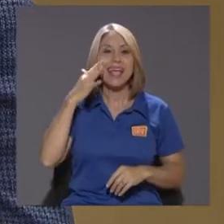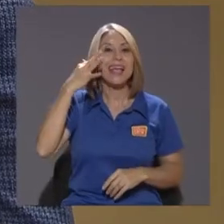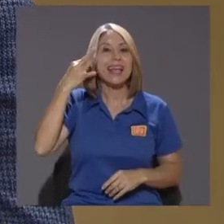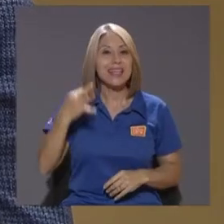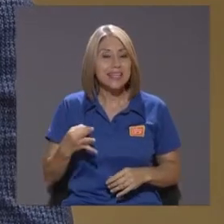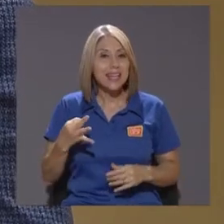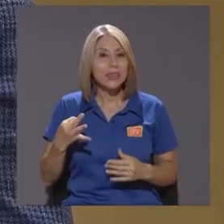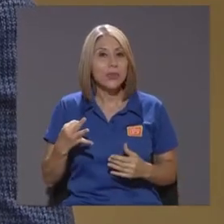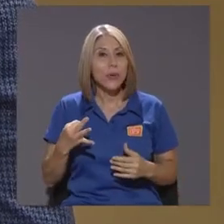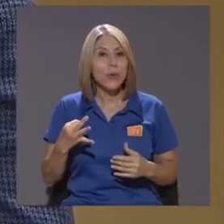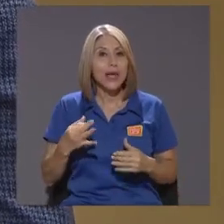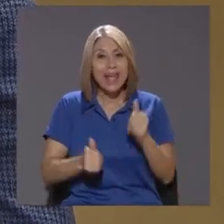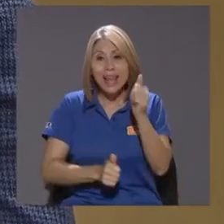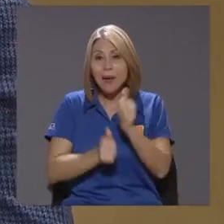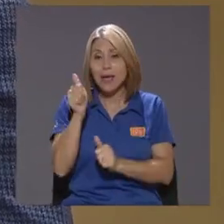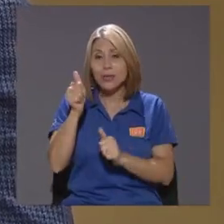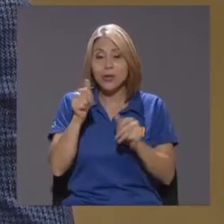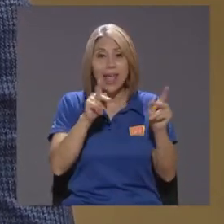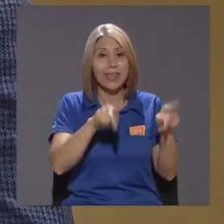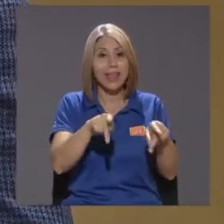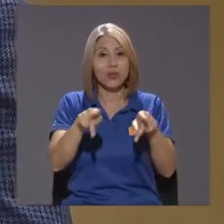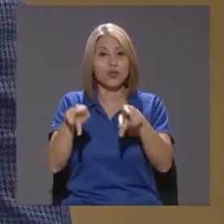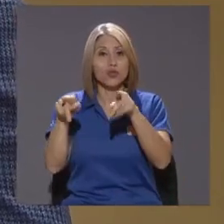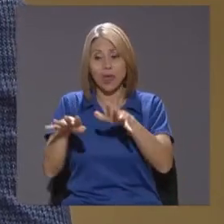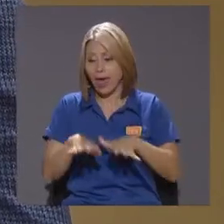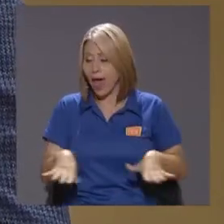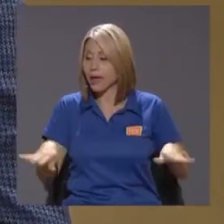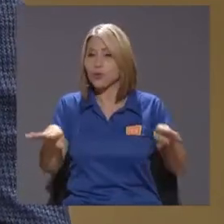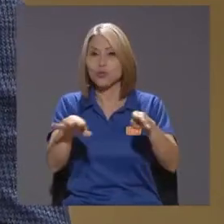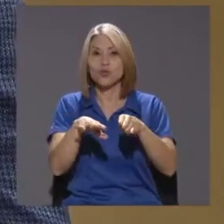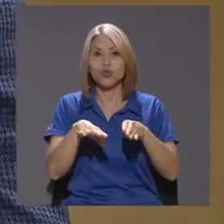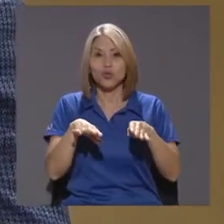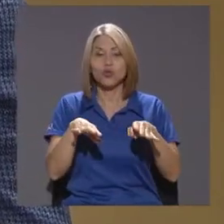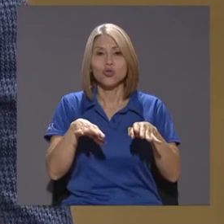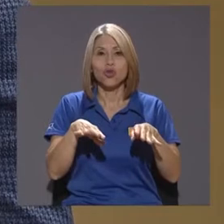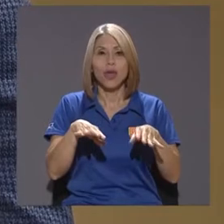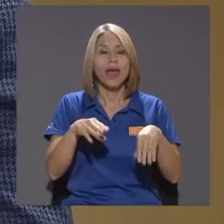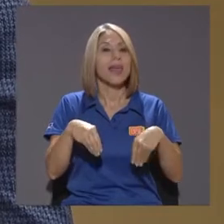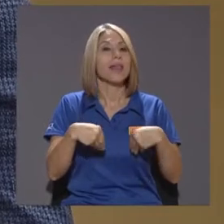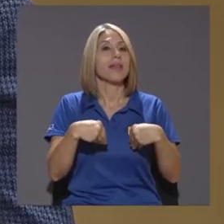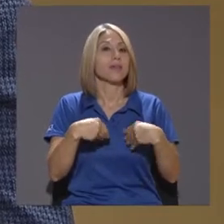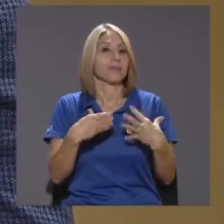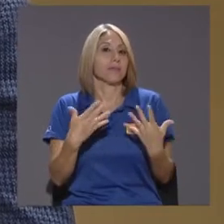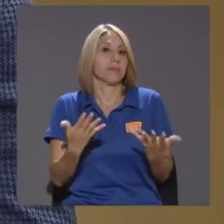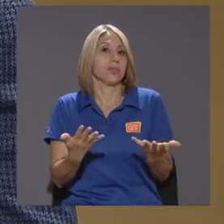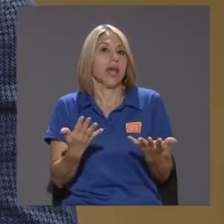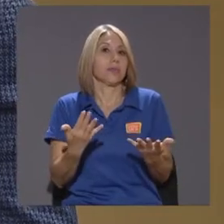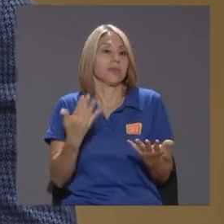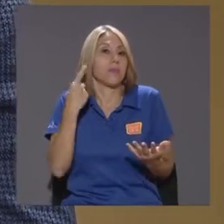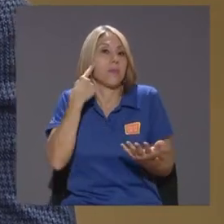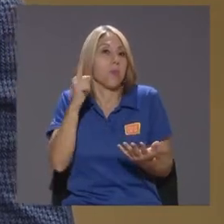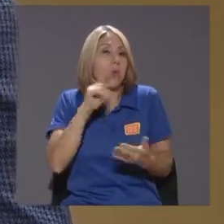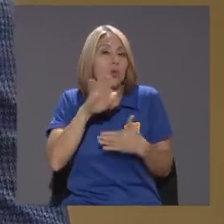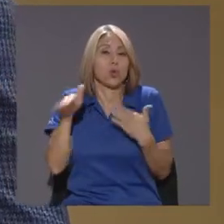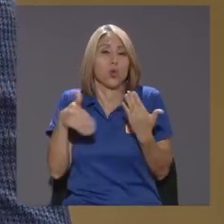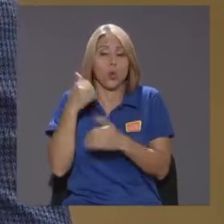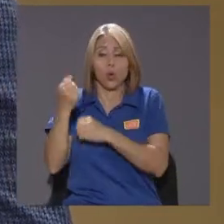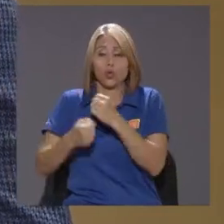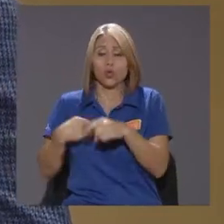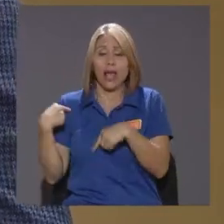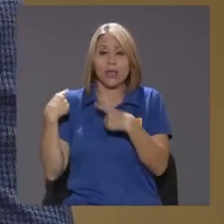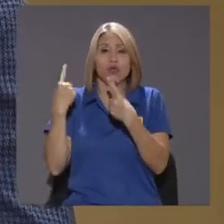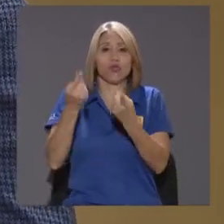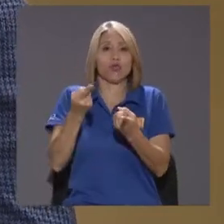gran Ciudadanos gran mayoría De los ciudadanos Da los beneficios Que les había dado Durante todos estos años El